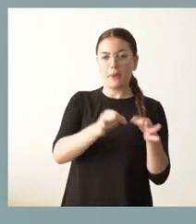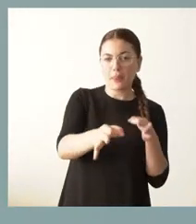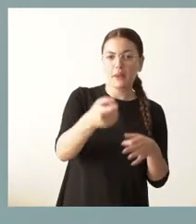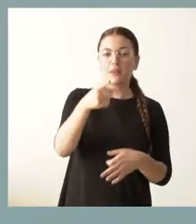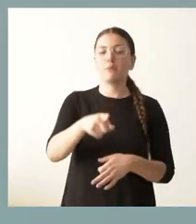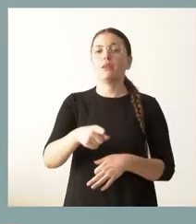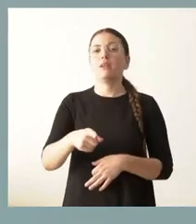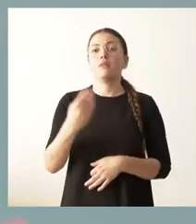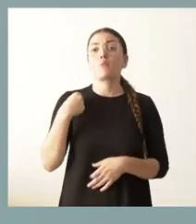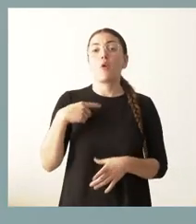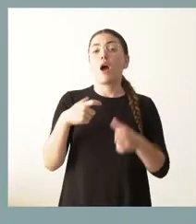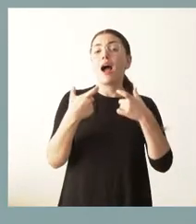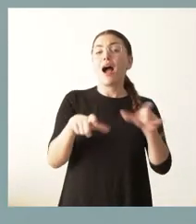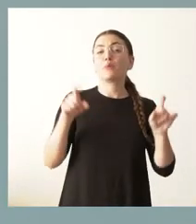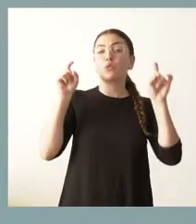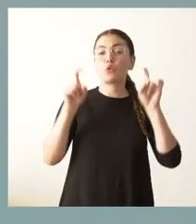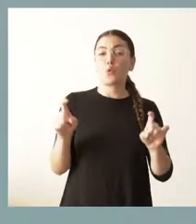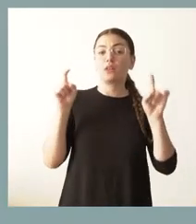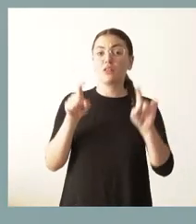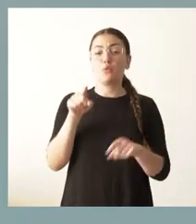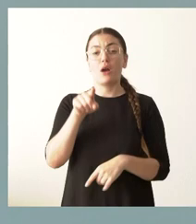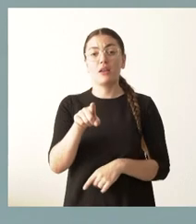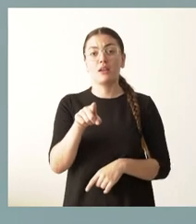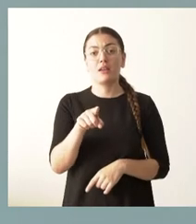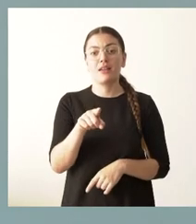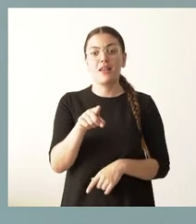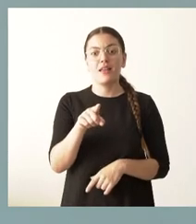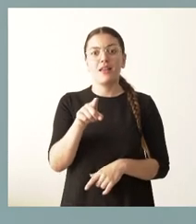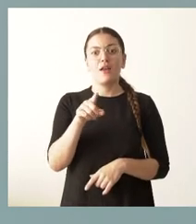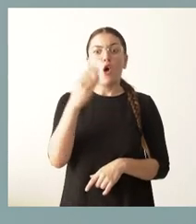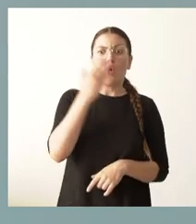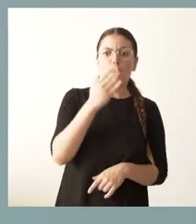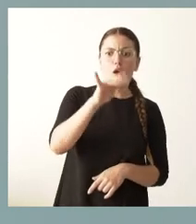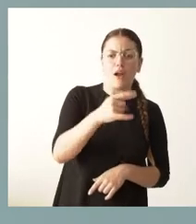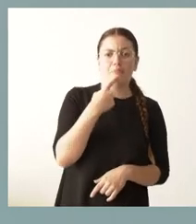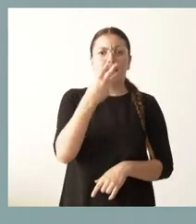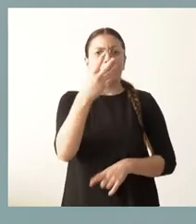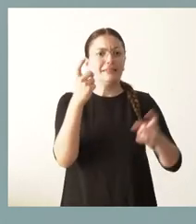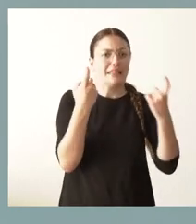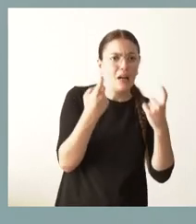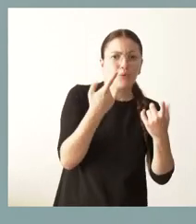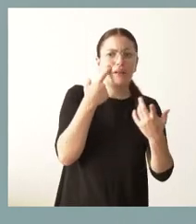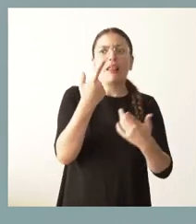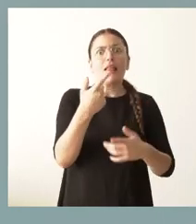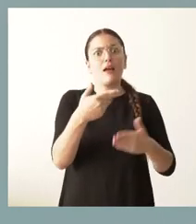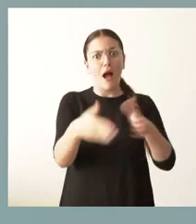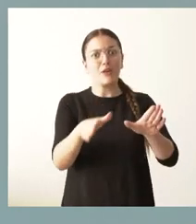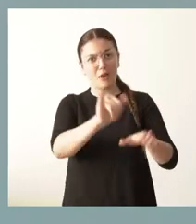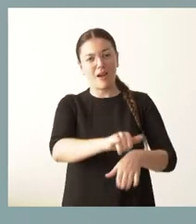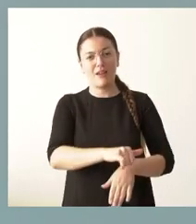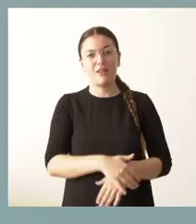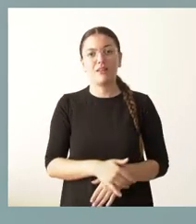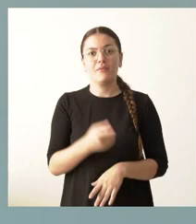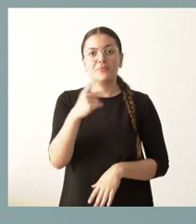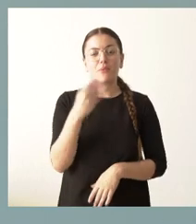educativo, donde tenemos abiertos centros educativos con apenas tres alumnos en el mundo rural. Lo somos en el ámbito de los